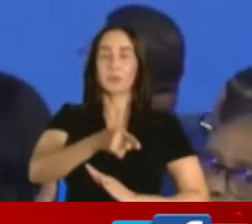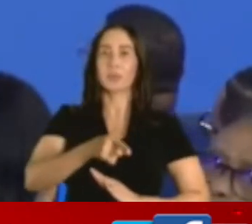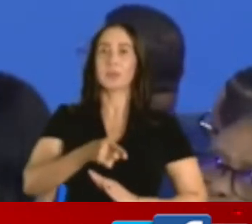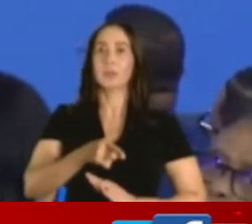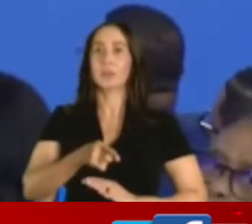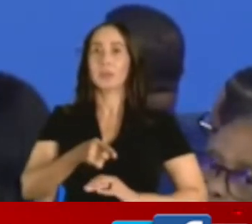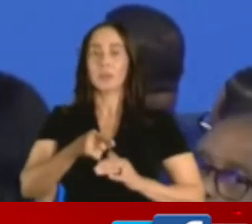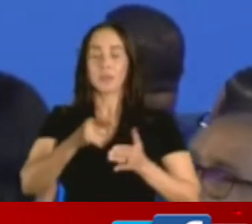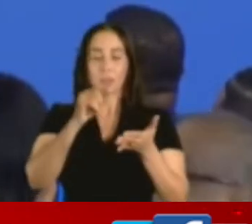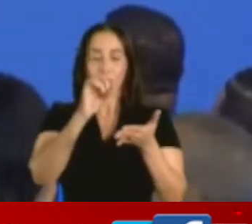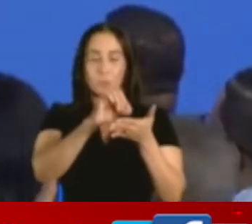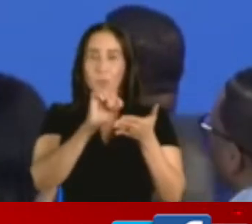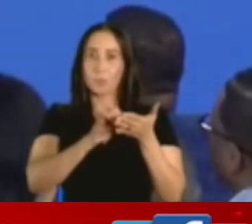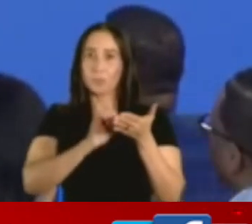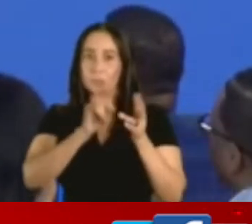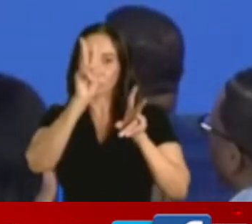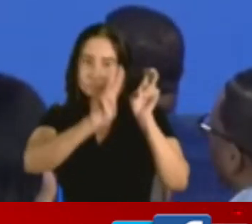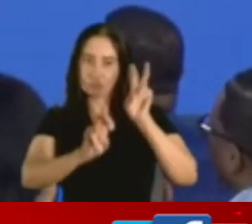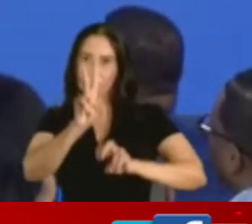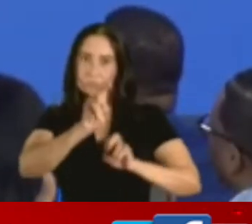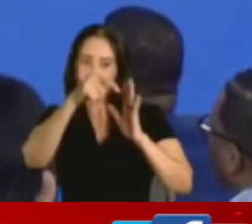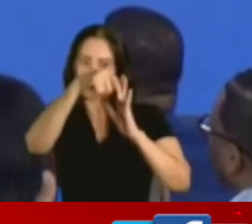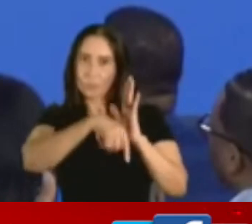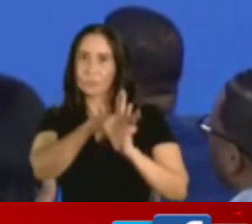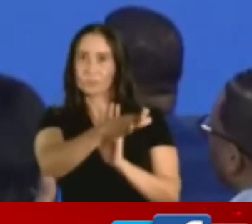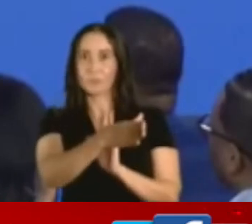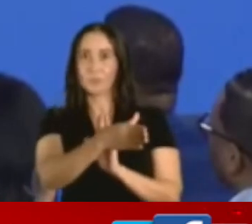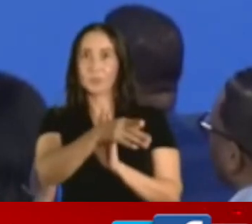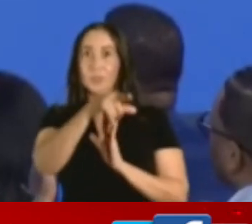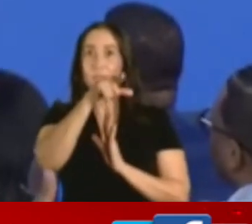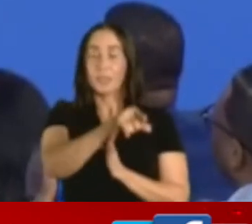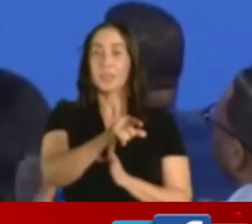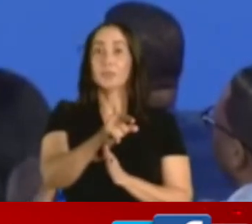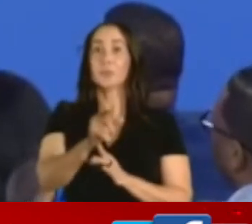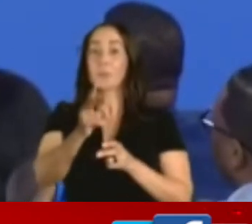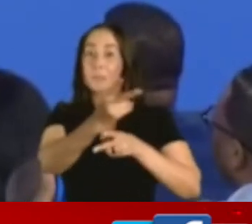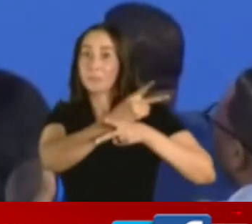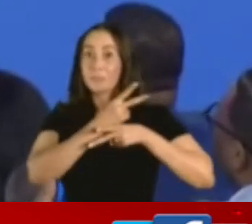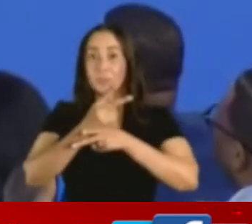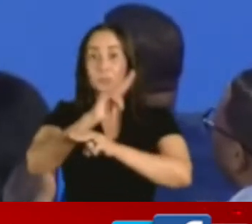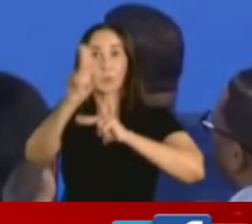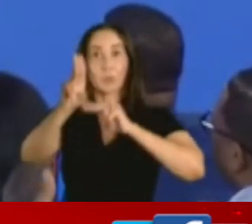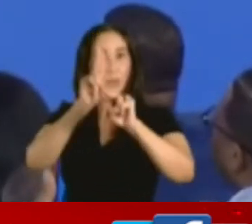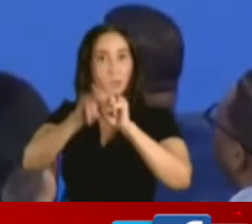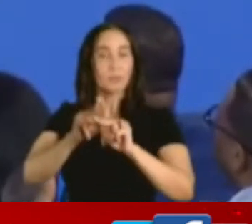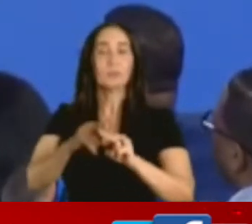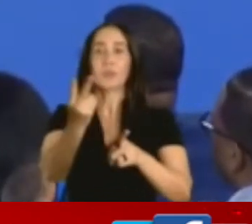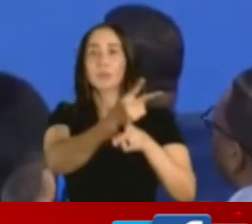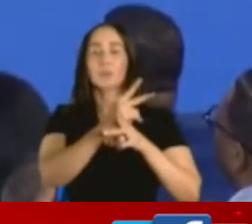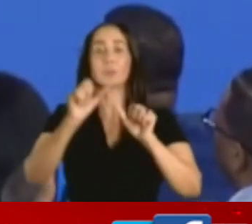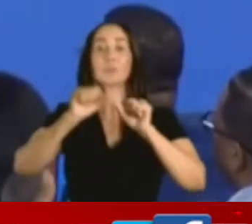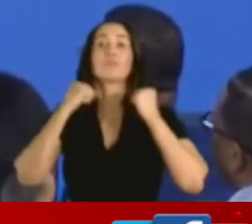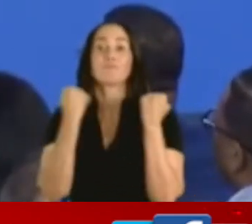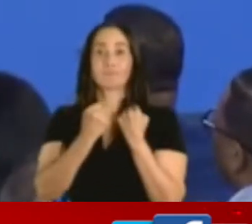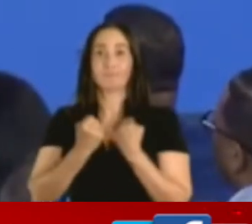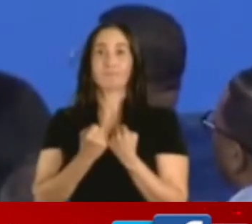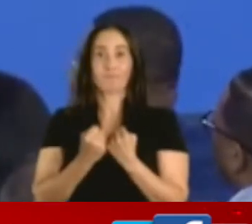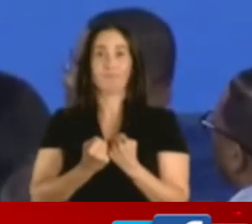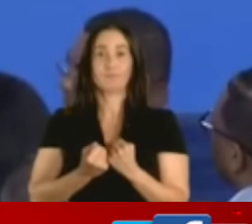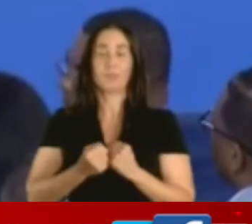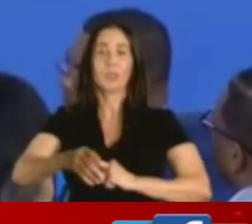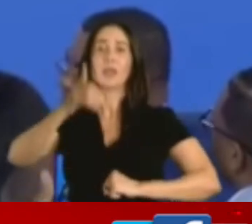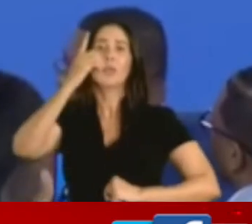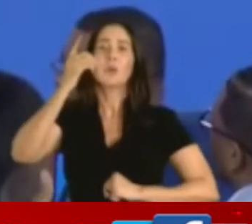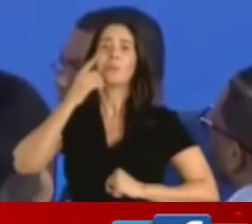hagan el registro biométrico? Cuando eso es parte de la seguridad nacional y de la seguridad ciudadana. Que